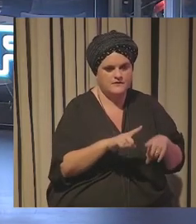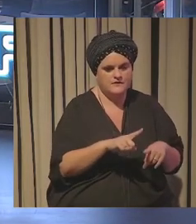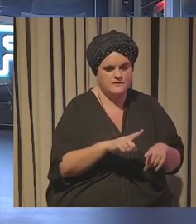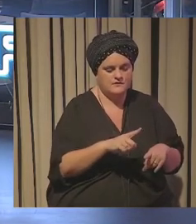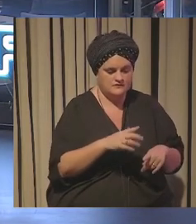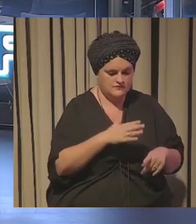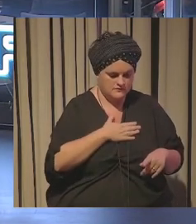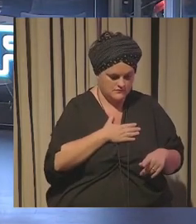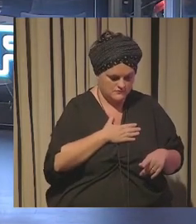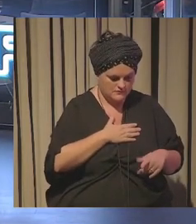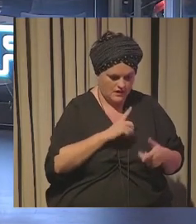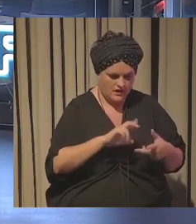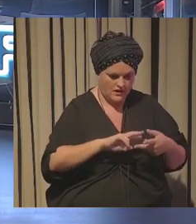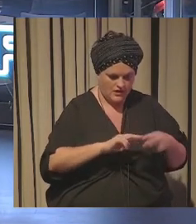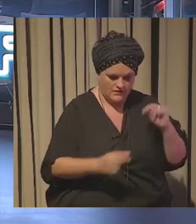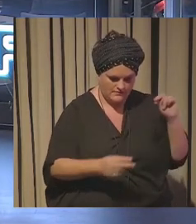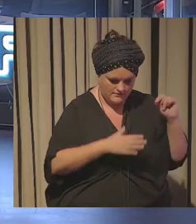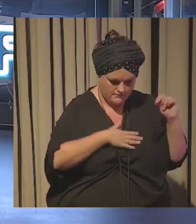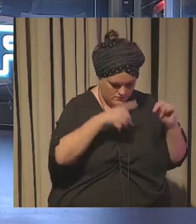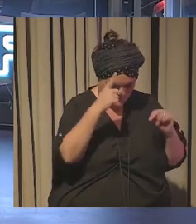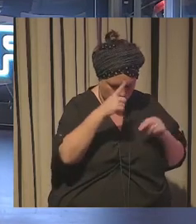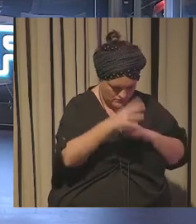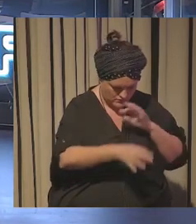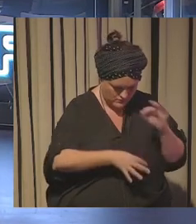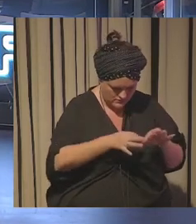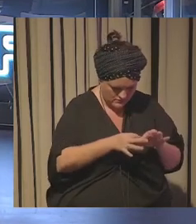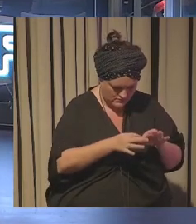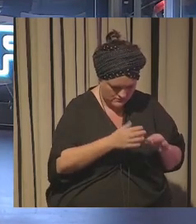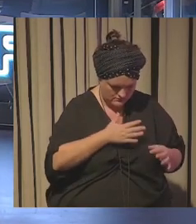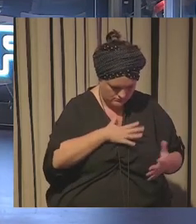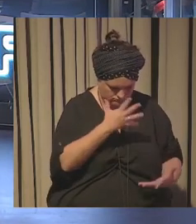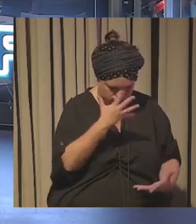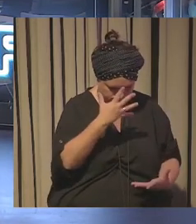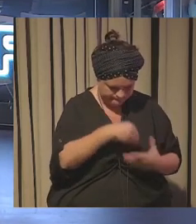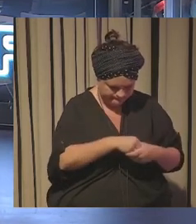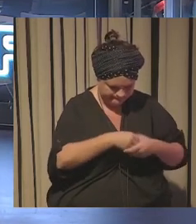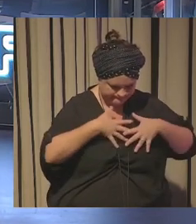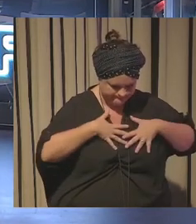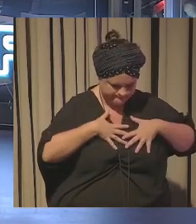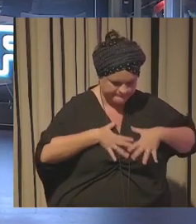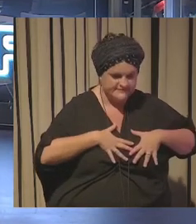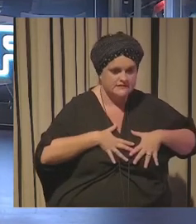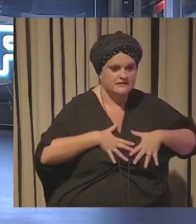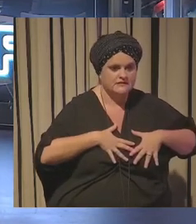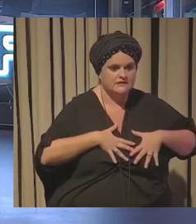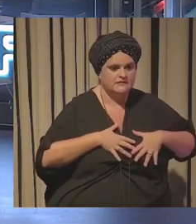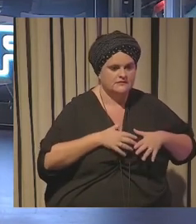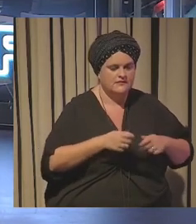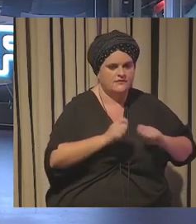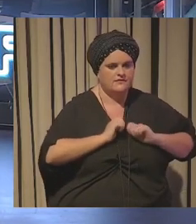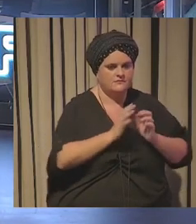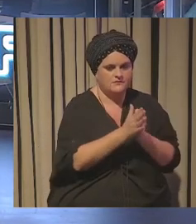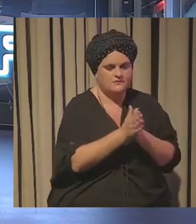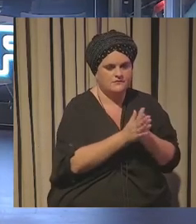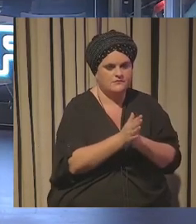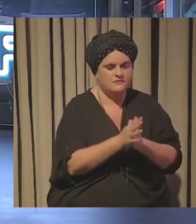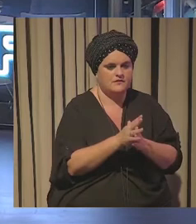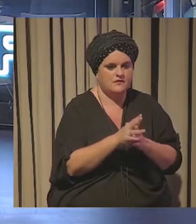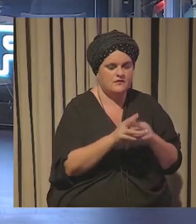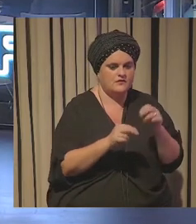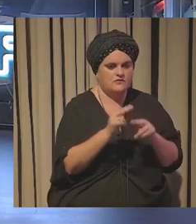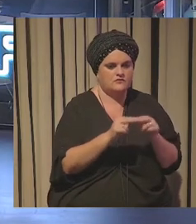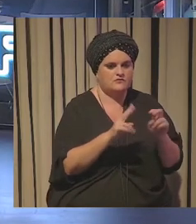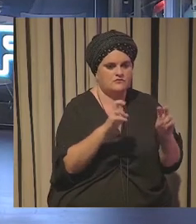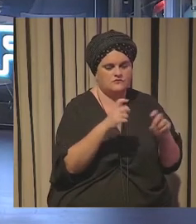parte del ADN de la propia cultura de la organización que hace que realmente pues bueno motive seguir pensando en que podemos construir cosas y hacer cosas diferentes